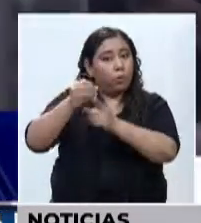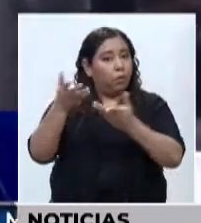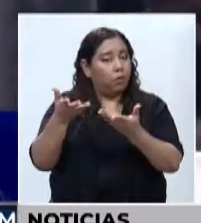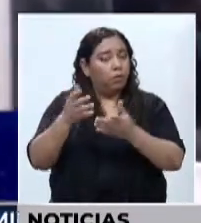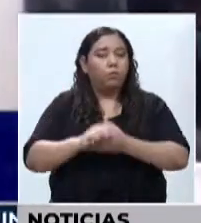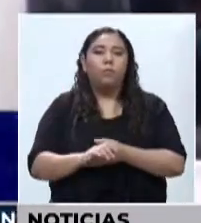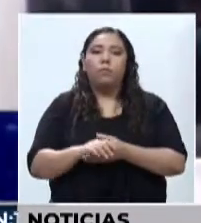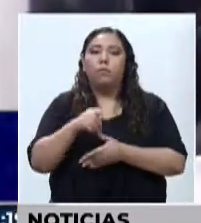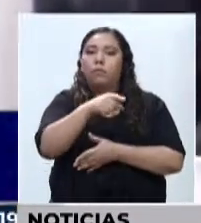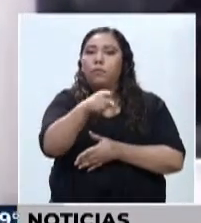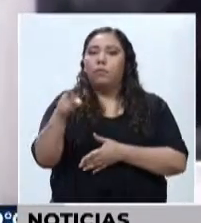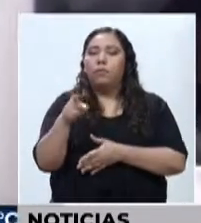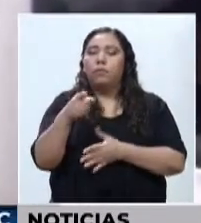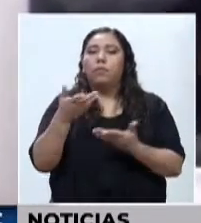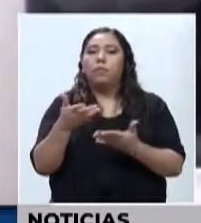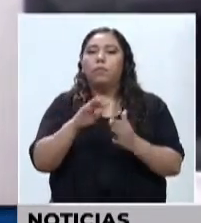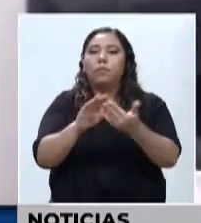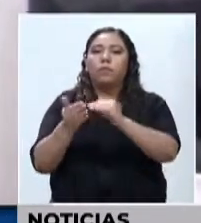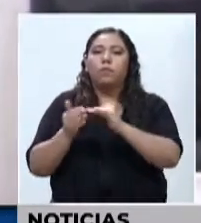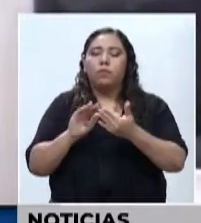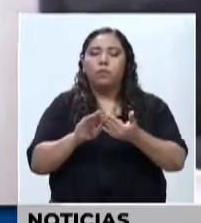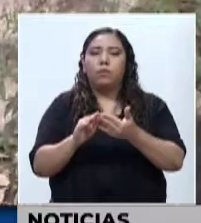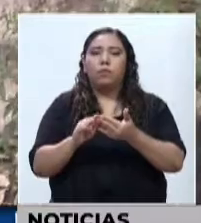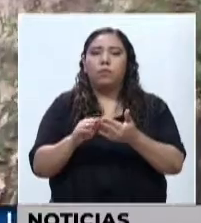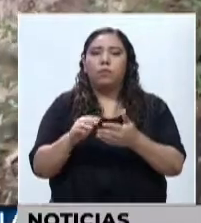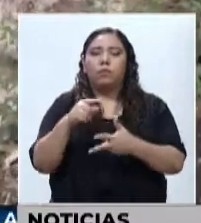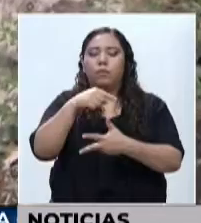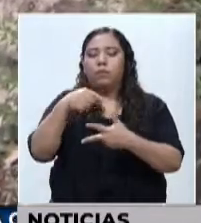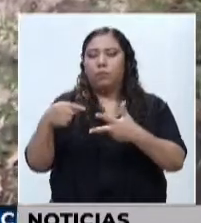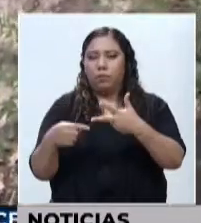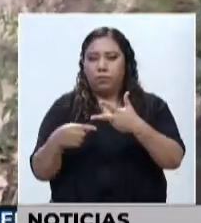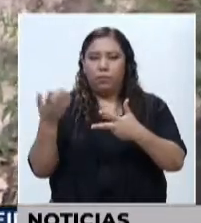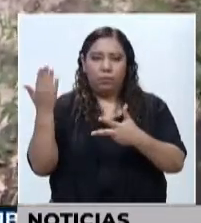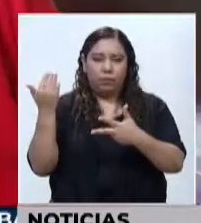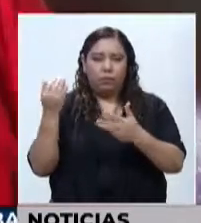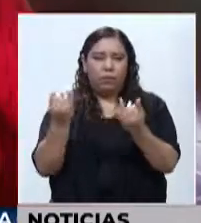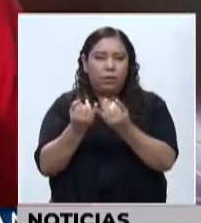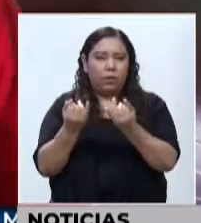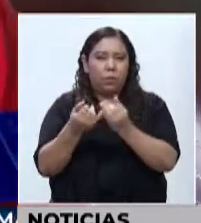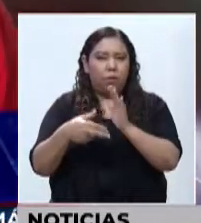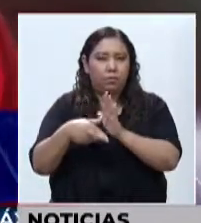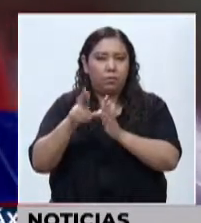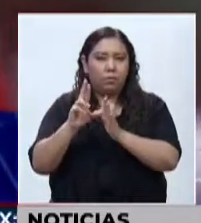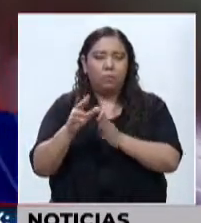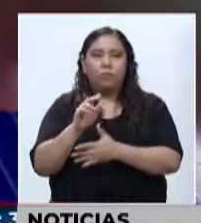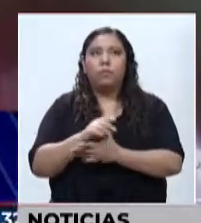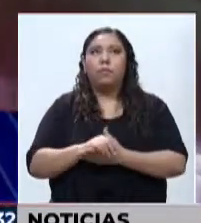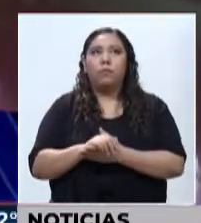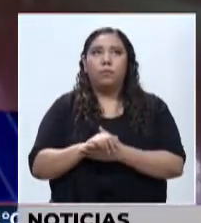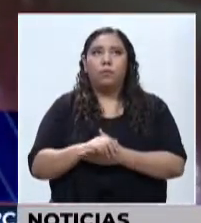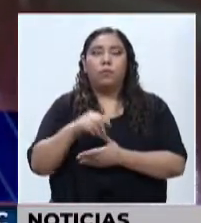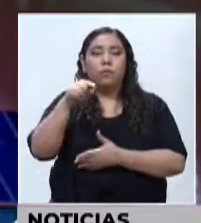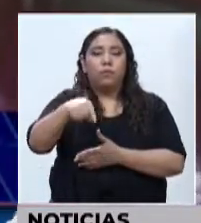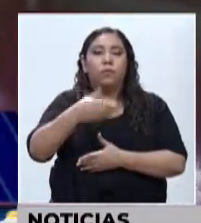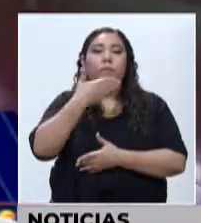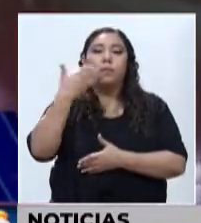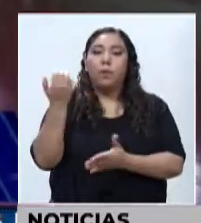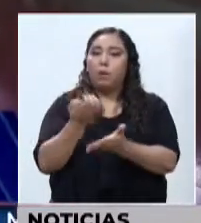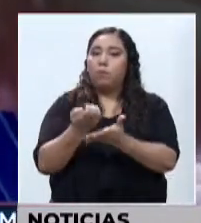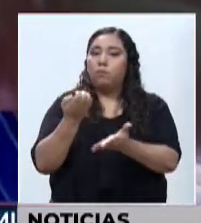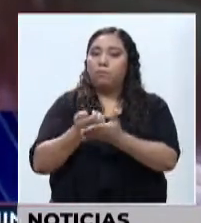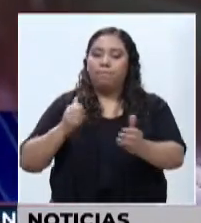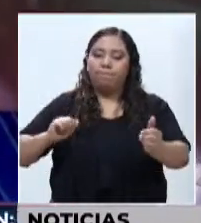operadores del rubro en los municipios de Valle de Ángeles, Cantarranas y Santa Lucía. Y levantar la economía y poder ver que ya hay más